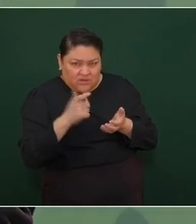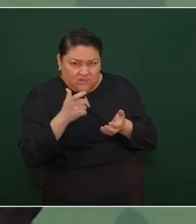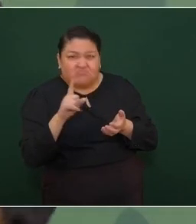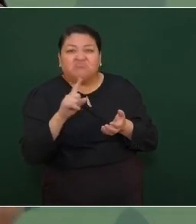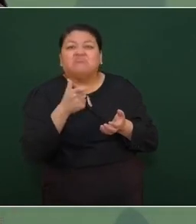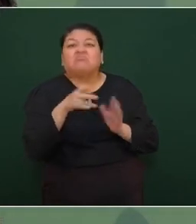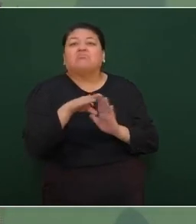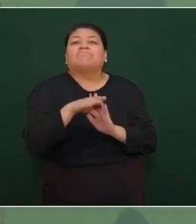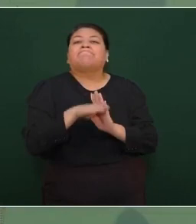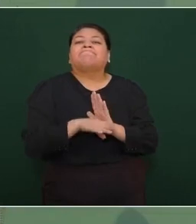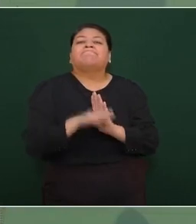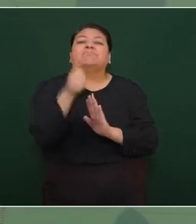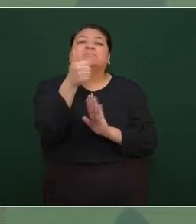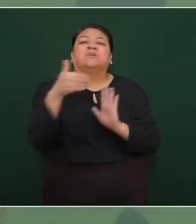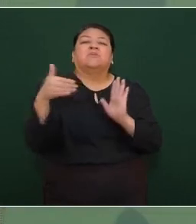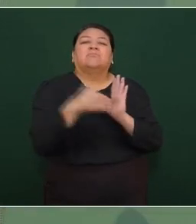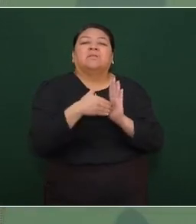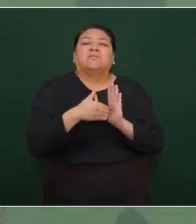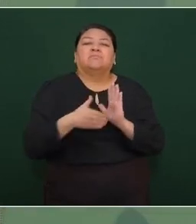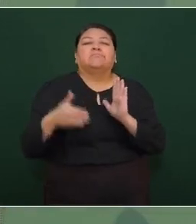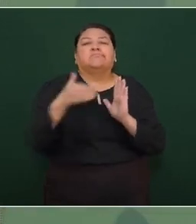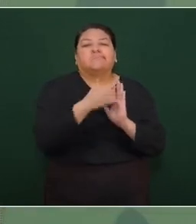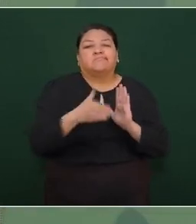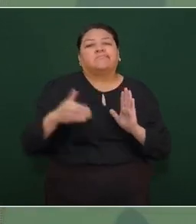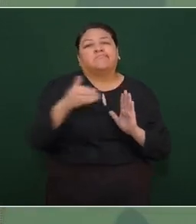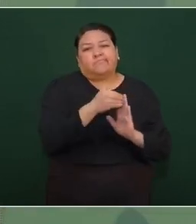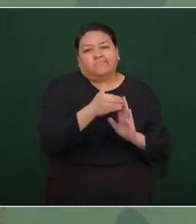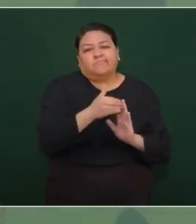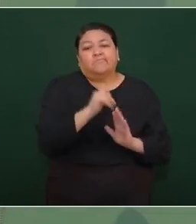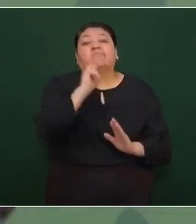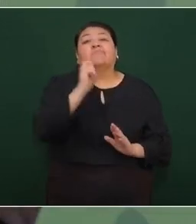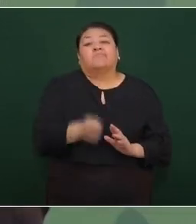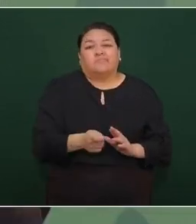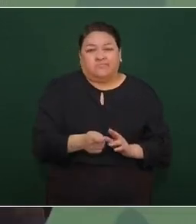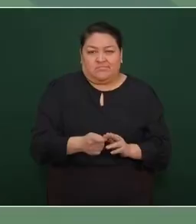Entonces, vamos a comprar